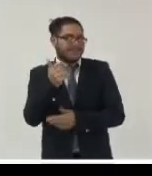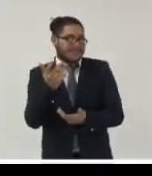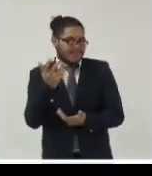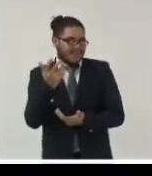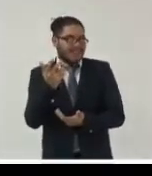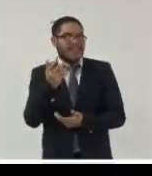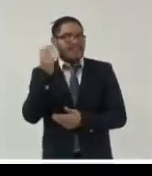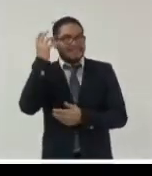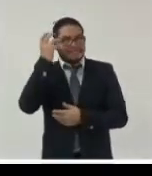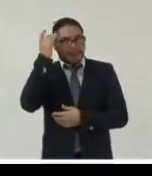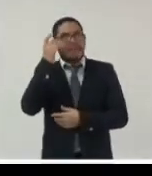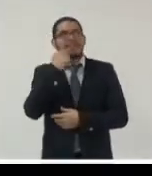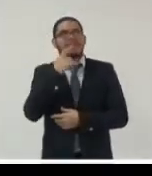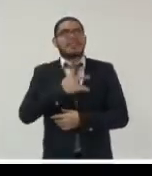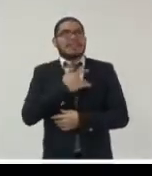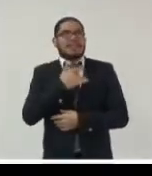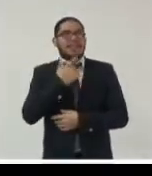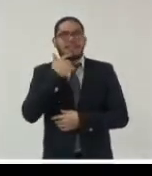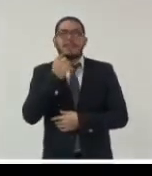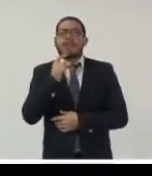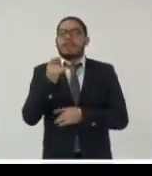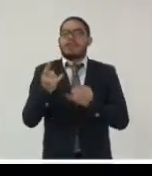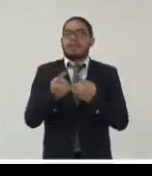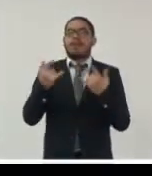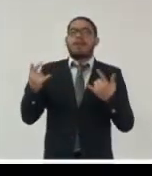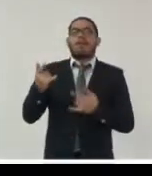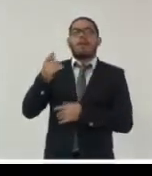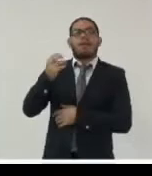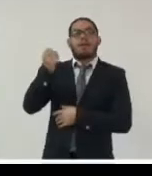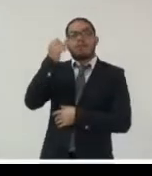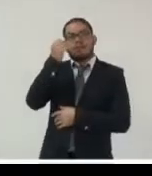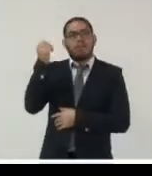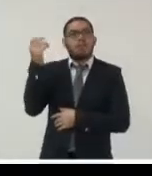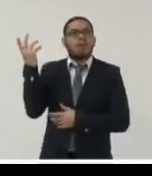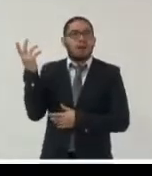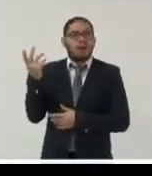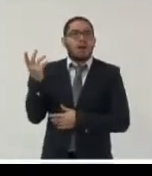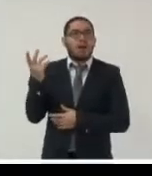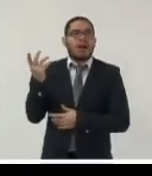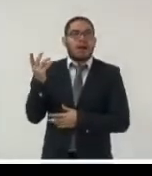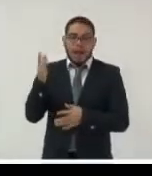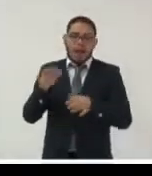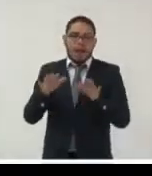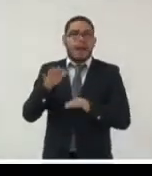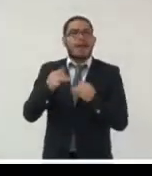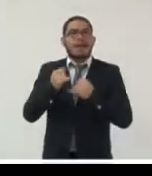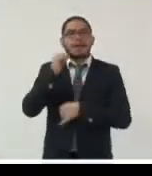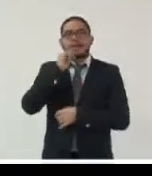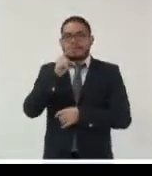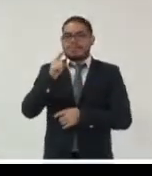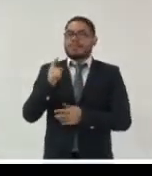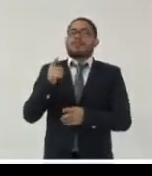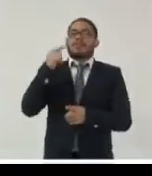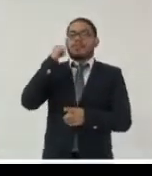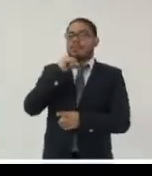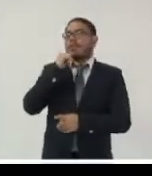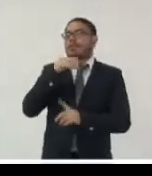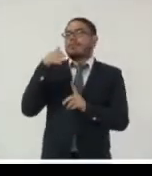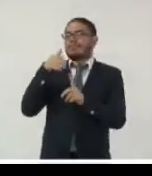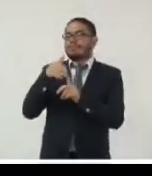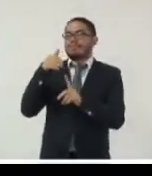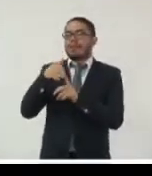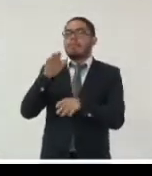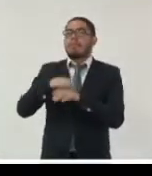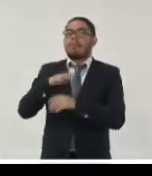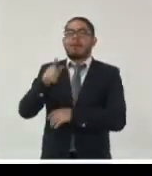olvidado un poquito de los archivos históricos y nos hemos dedicado muchísimo a la